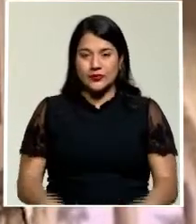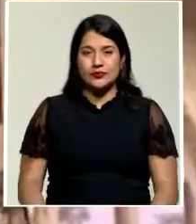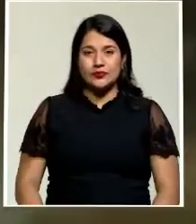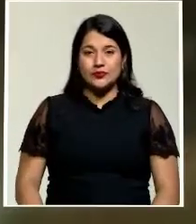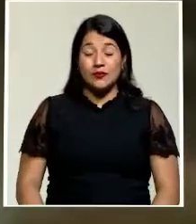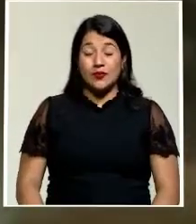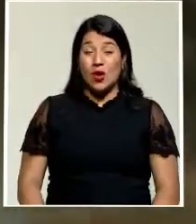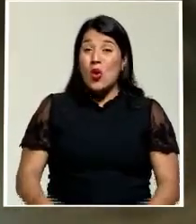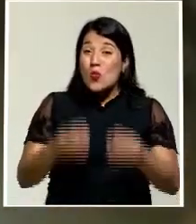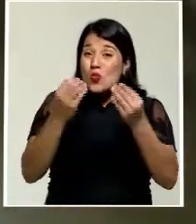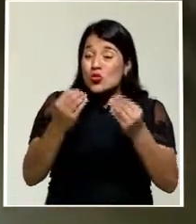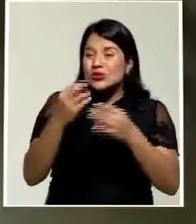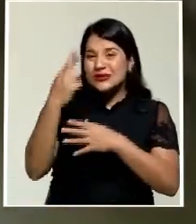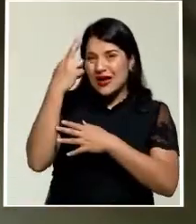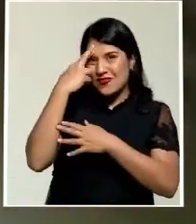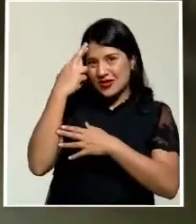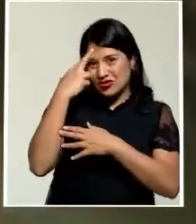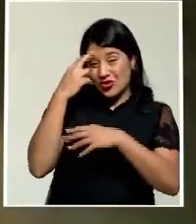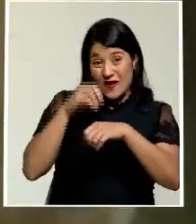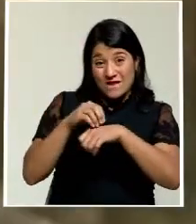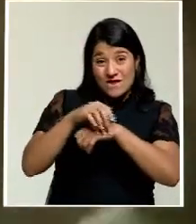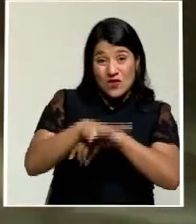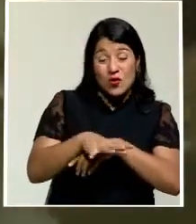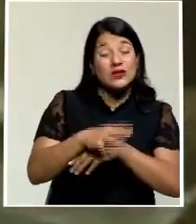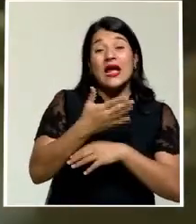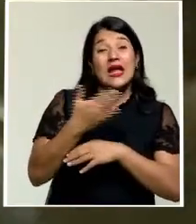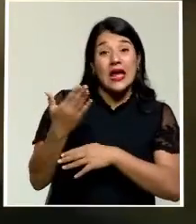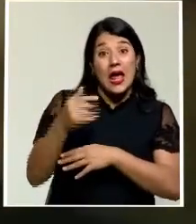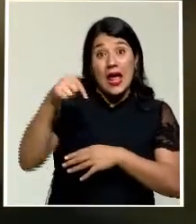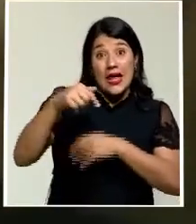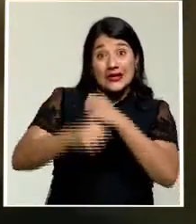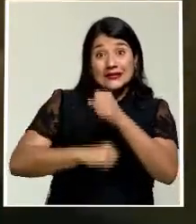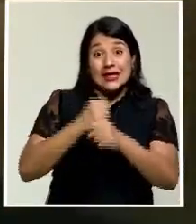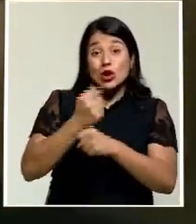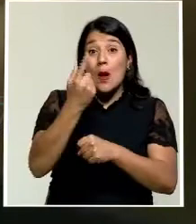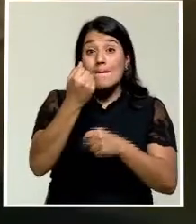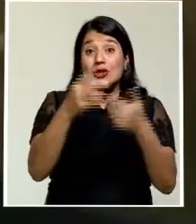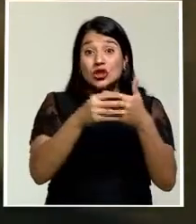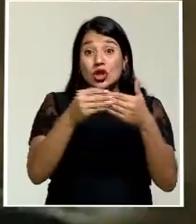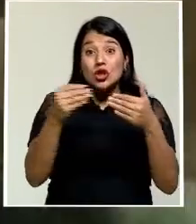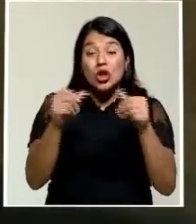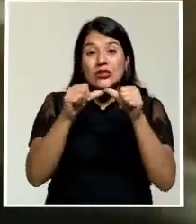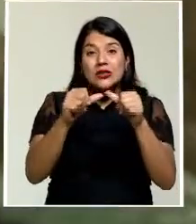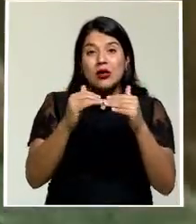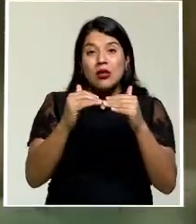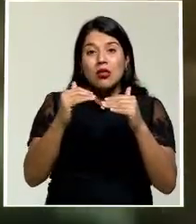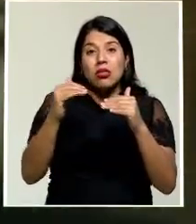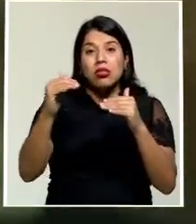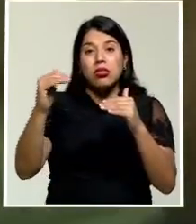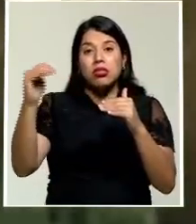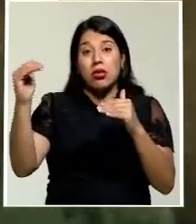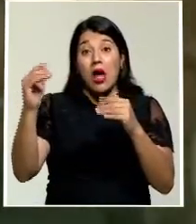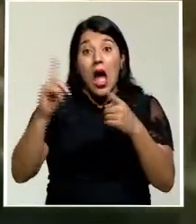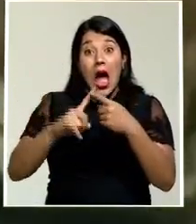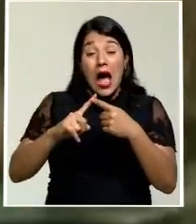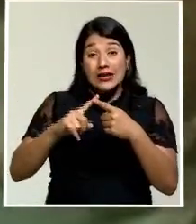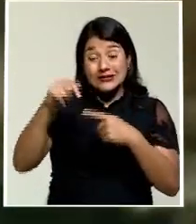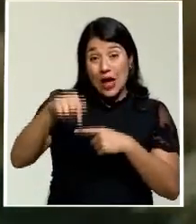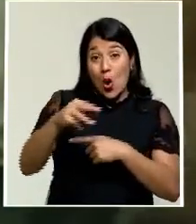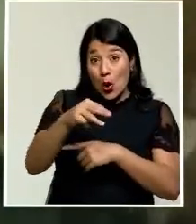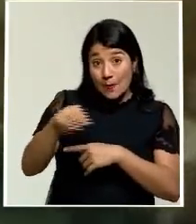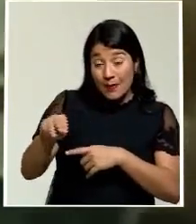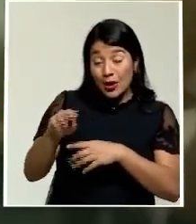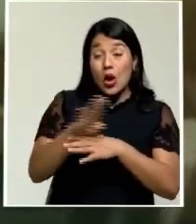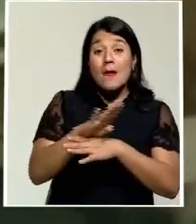Muchos son los factores que han incidido a que a lo largo de este año el tipo de cambio se mantenga al alza. A este miércoles la referencia en el